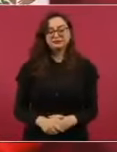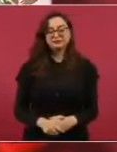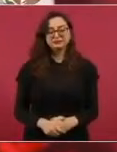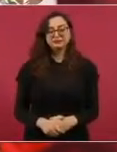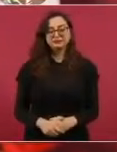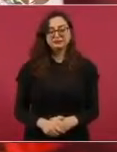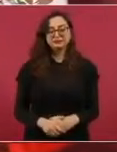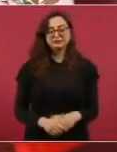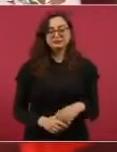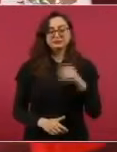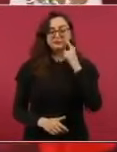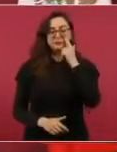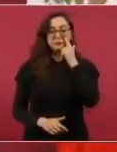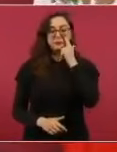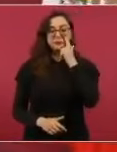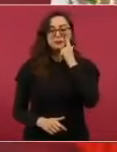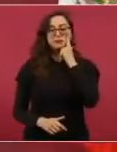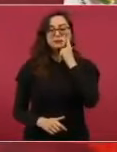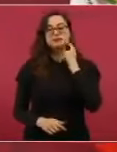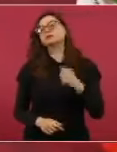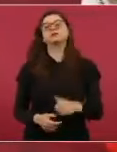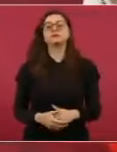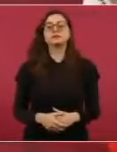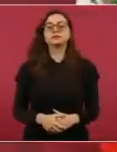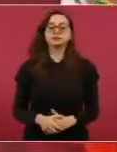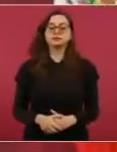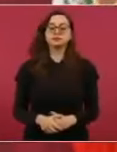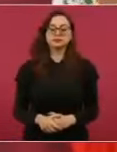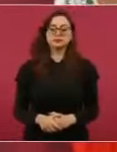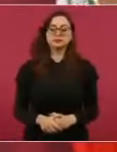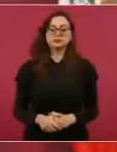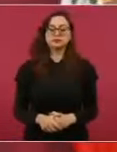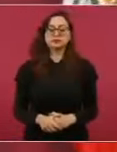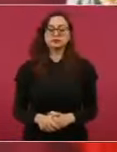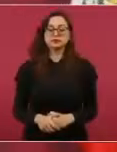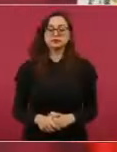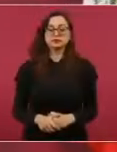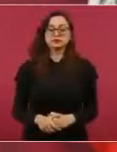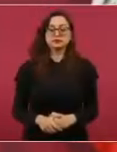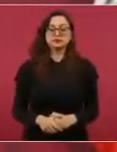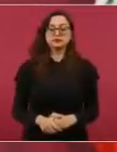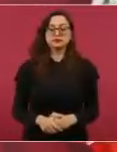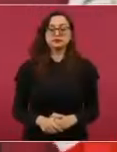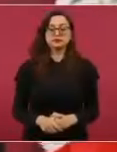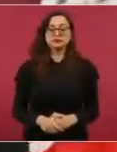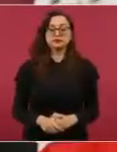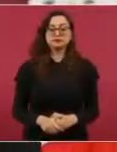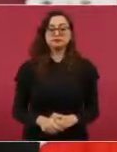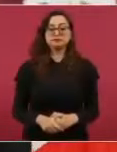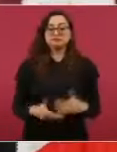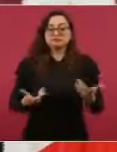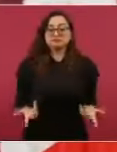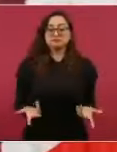Yo lamento que no se quiera aceptar esta